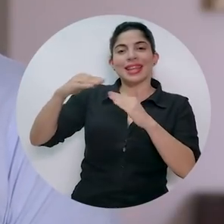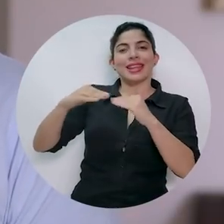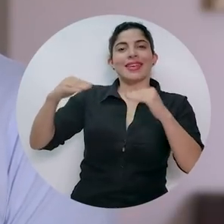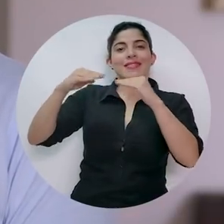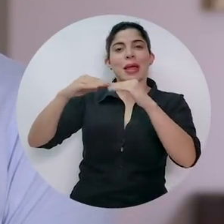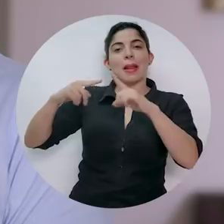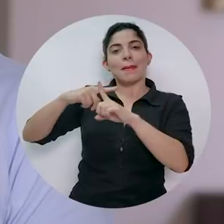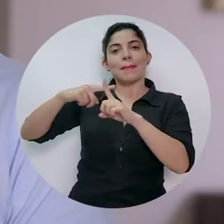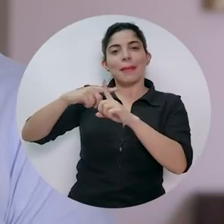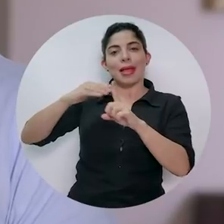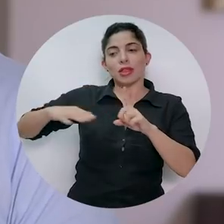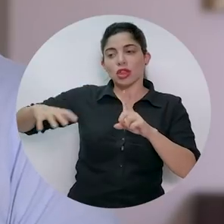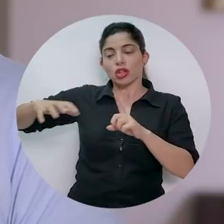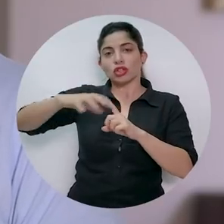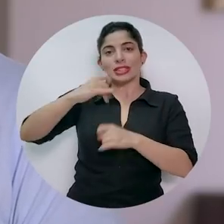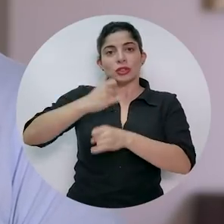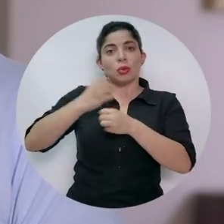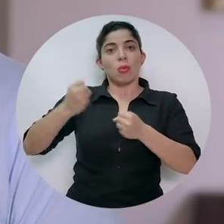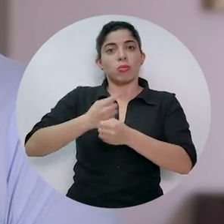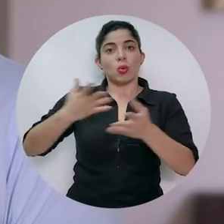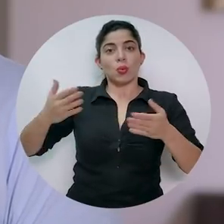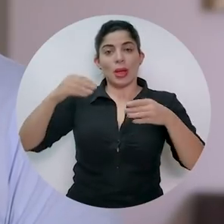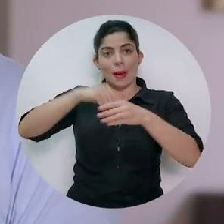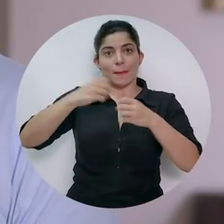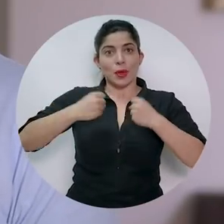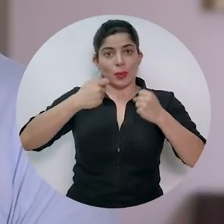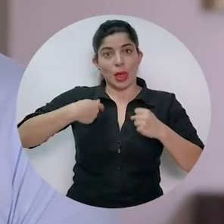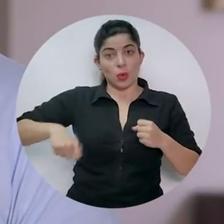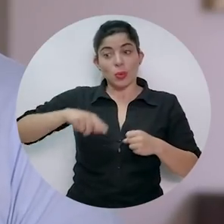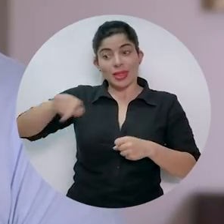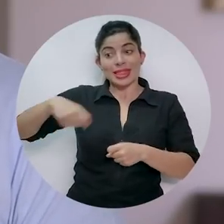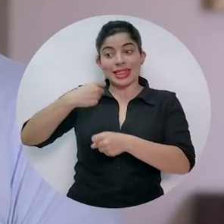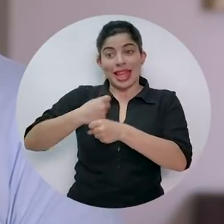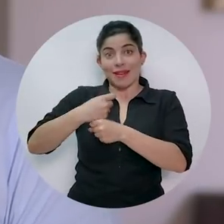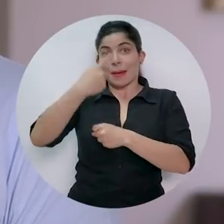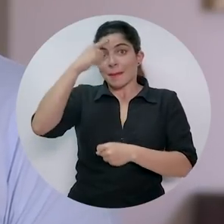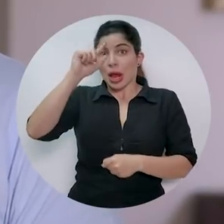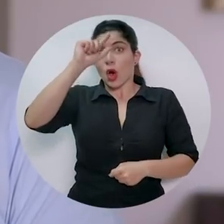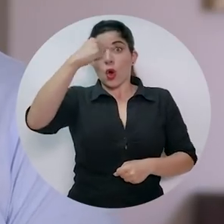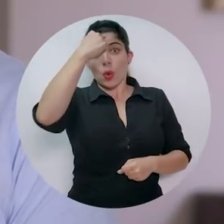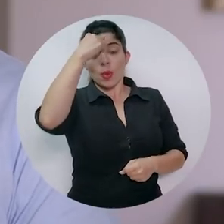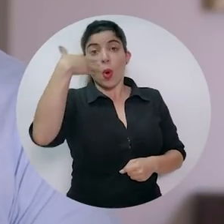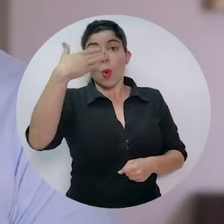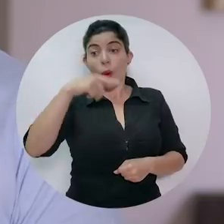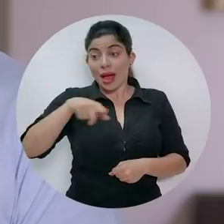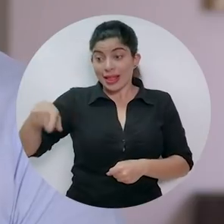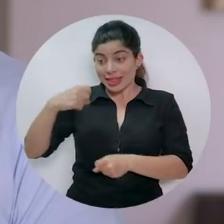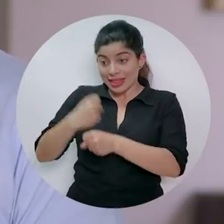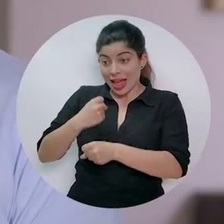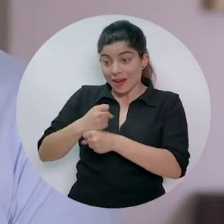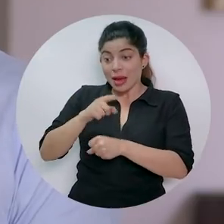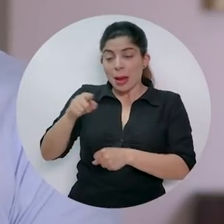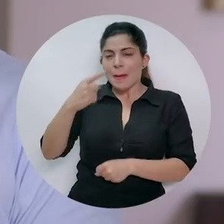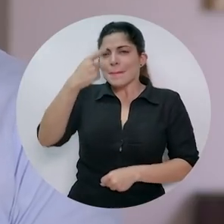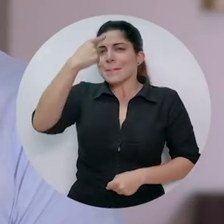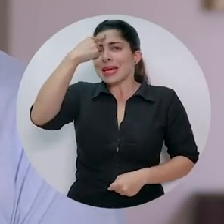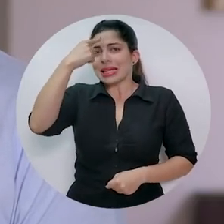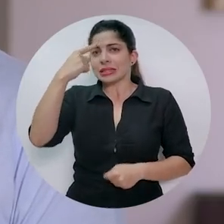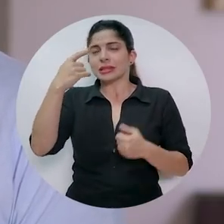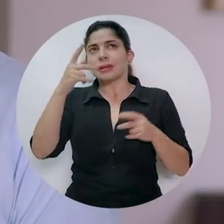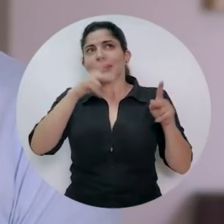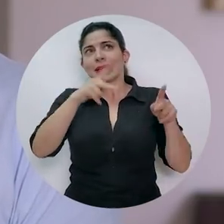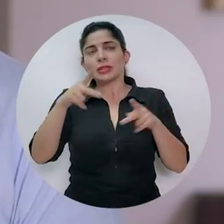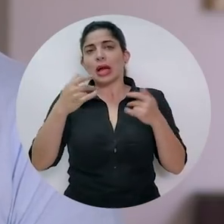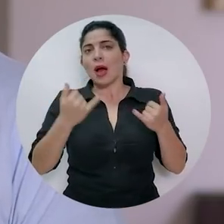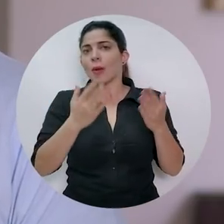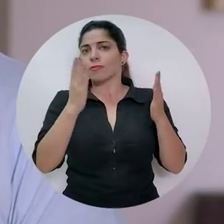mandos medios de las instituciones públicas del Poder Ejecutivo, quienes trabajan para el gobierno. Cuando hagan su trabajo, piensen en aquellos